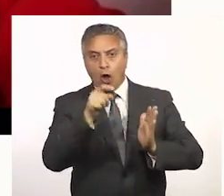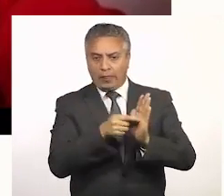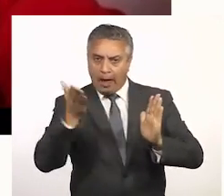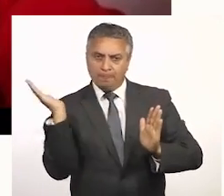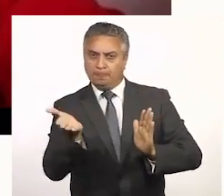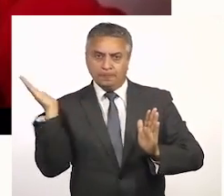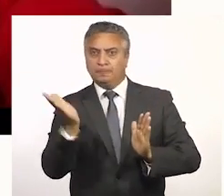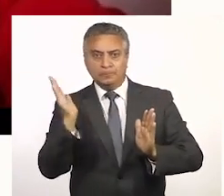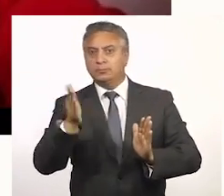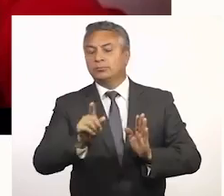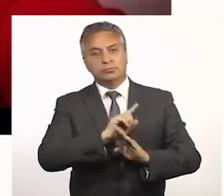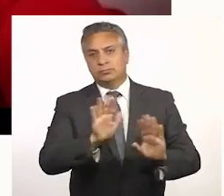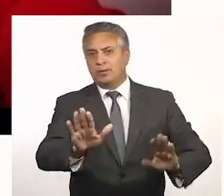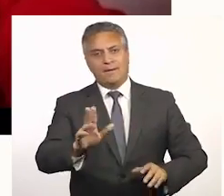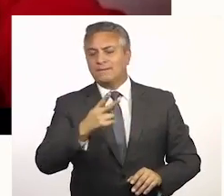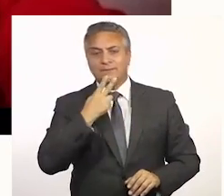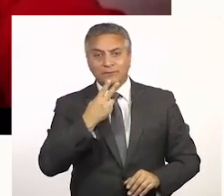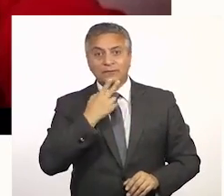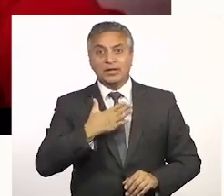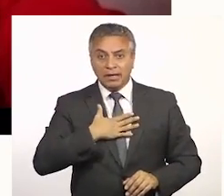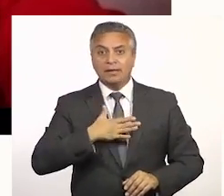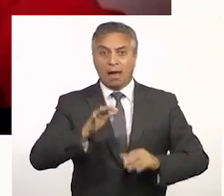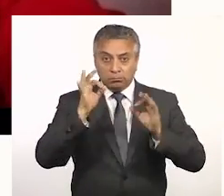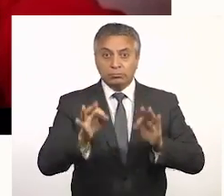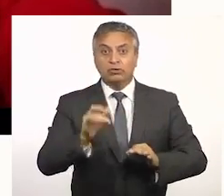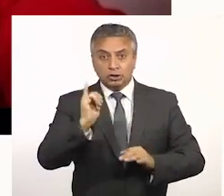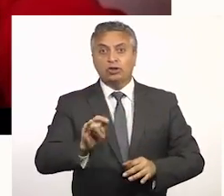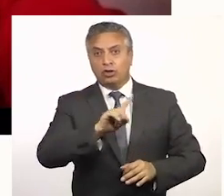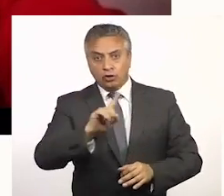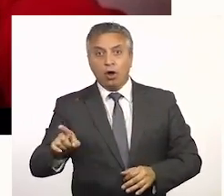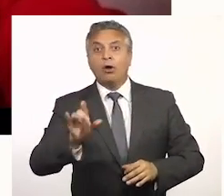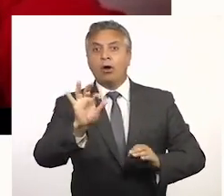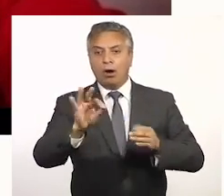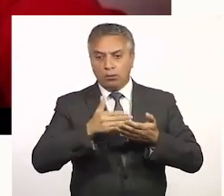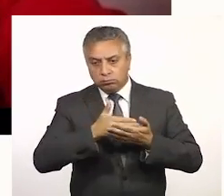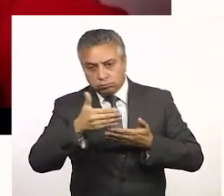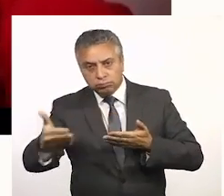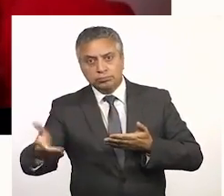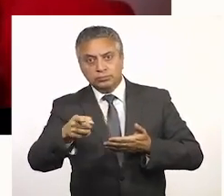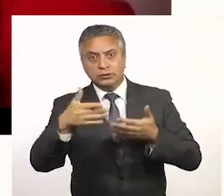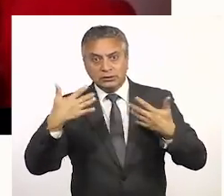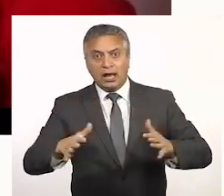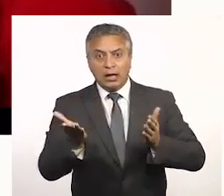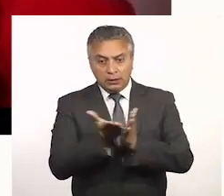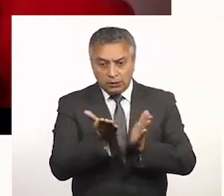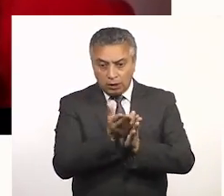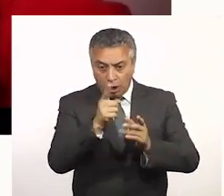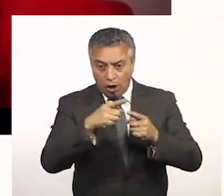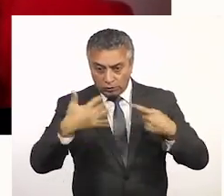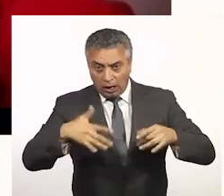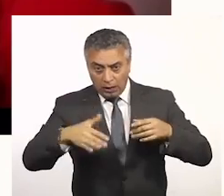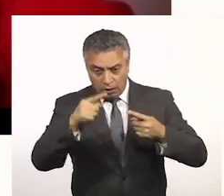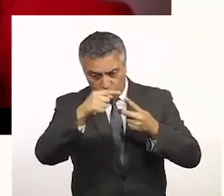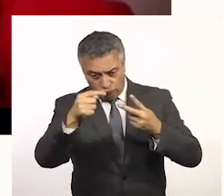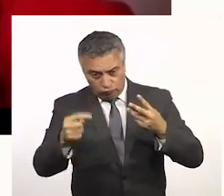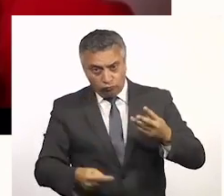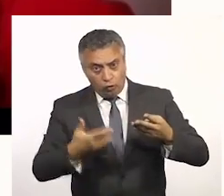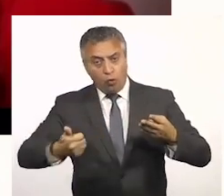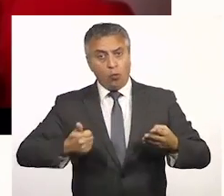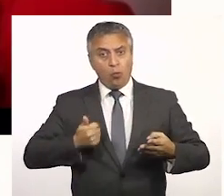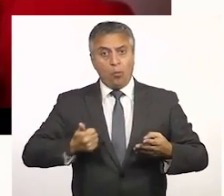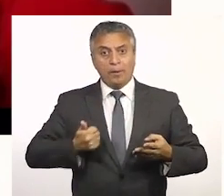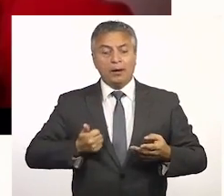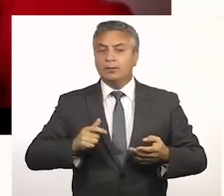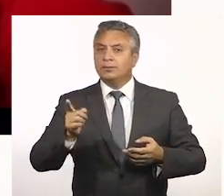académico en términos de la nota, de si la guía se completó o no, si es que efectivamente se pasó todo lo que había que pasar en el